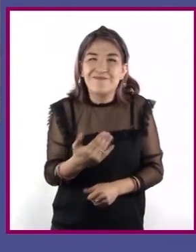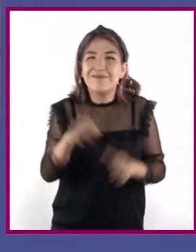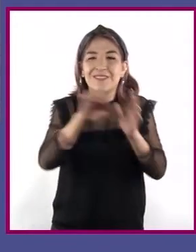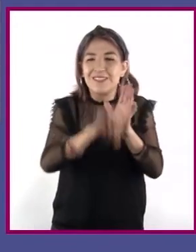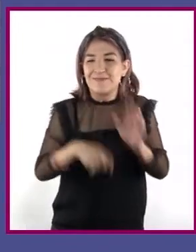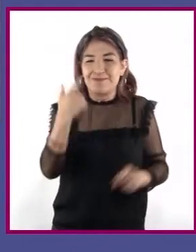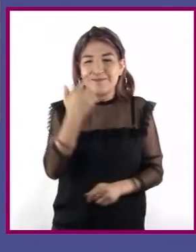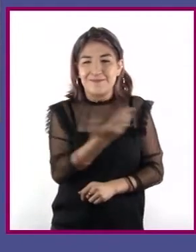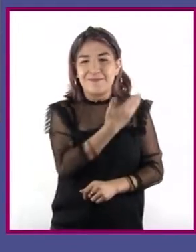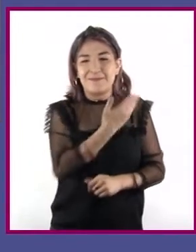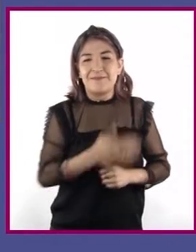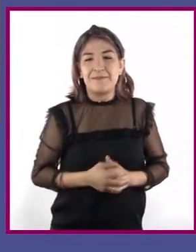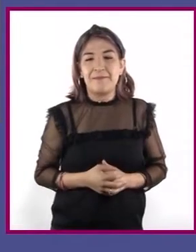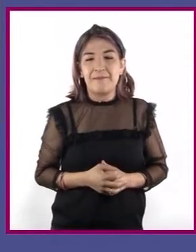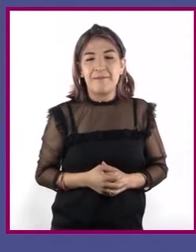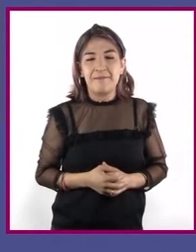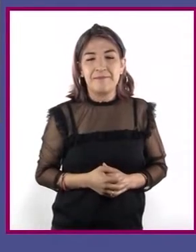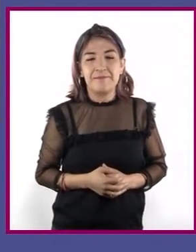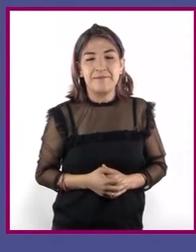ejemplo, esta.